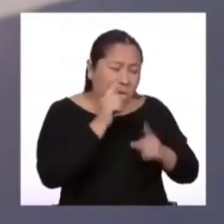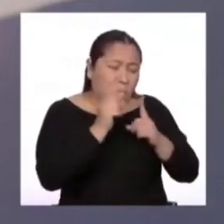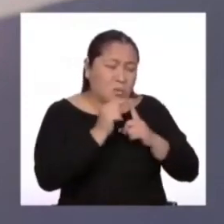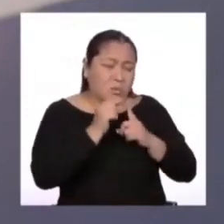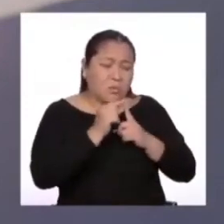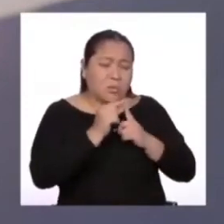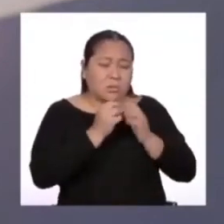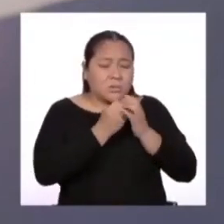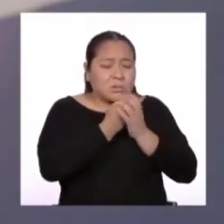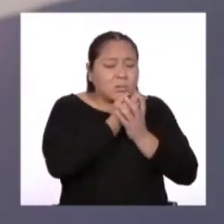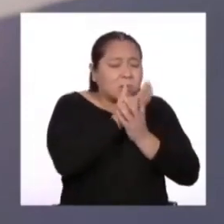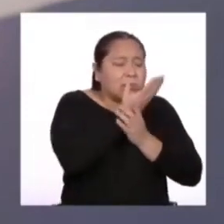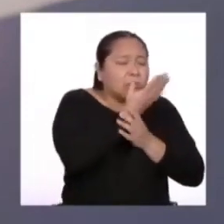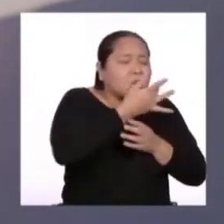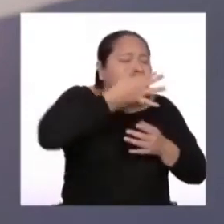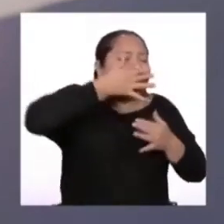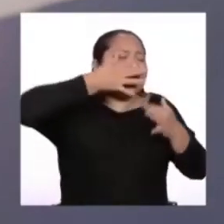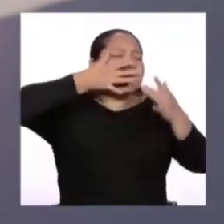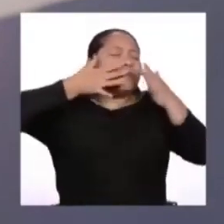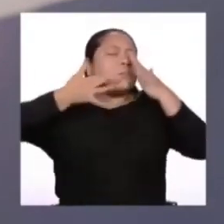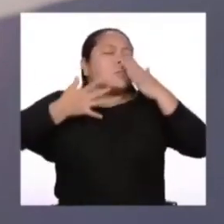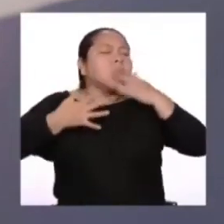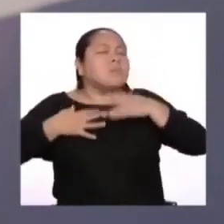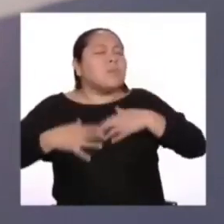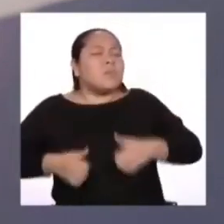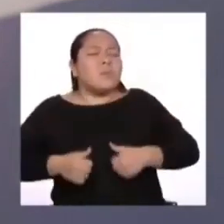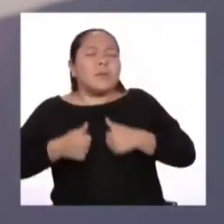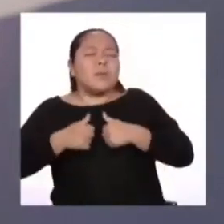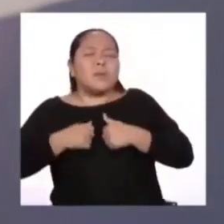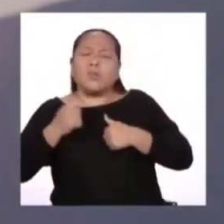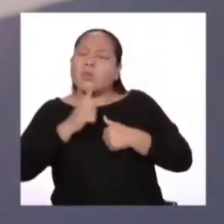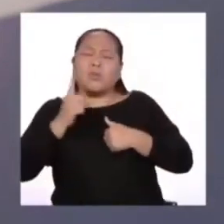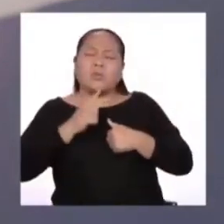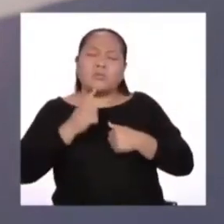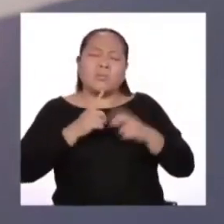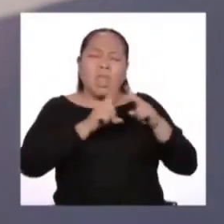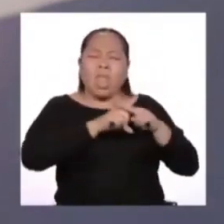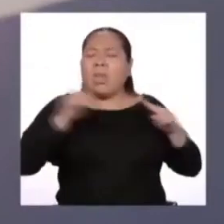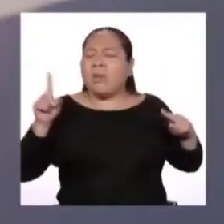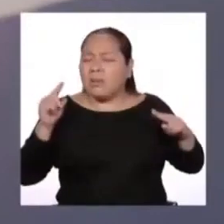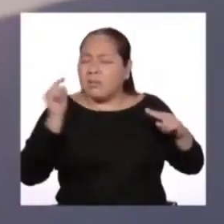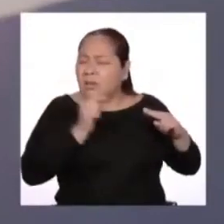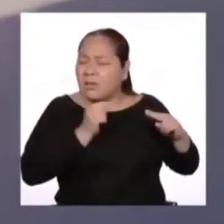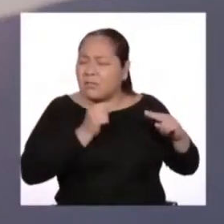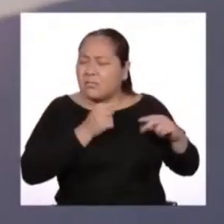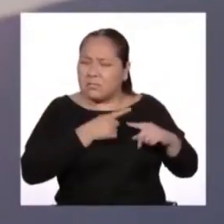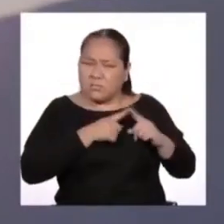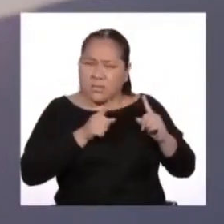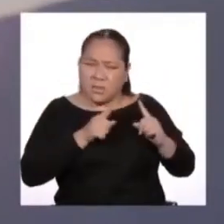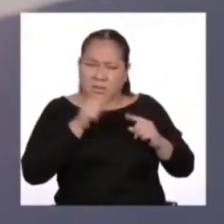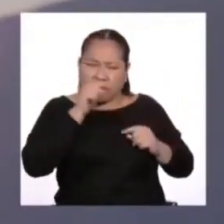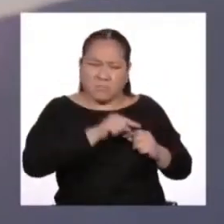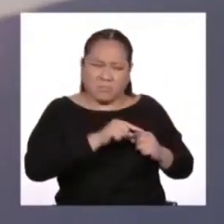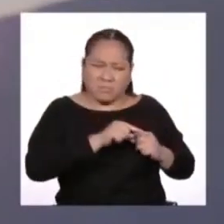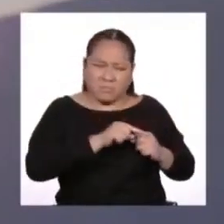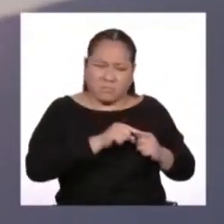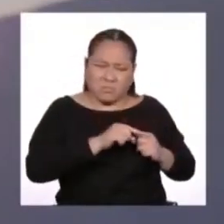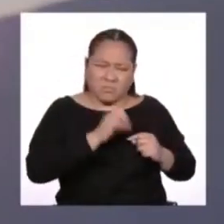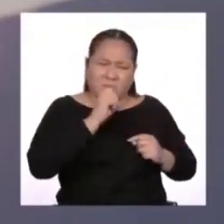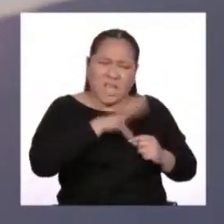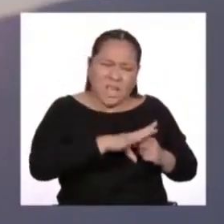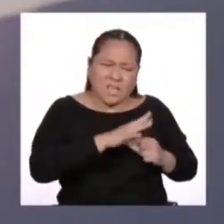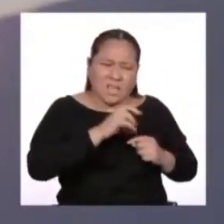perfumaba mi vida y jamás debí huir de ahí. Pero, ¿son tan contradictorias las flores?